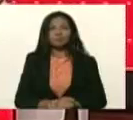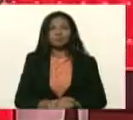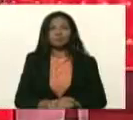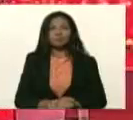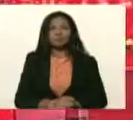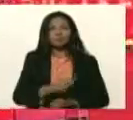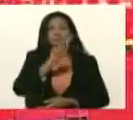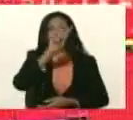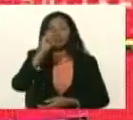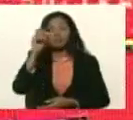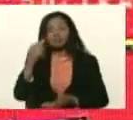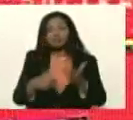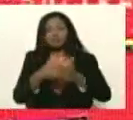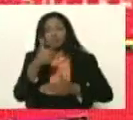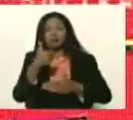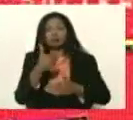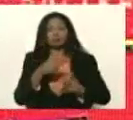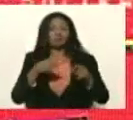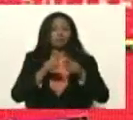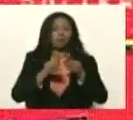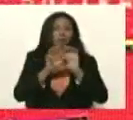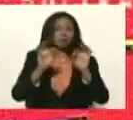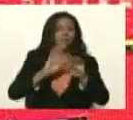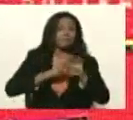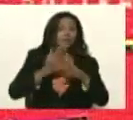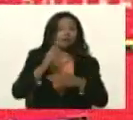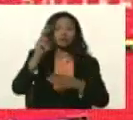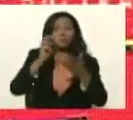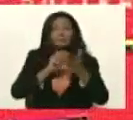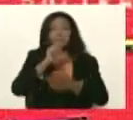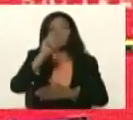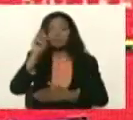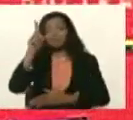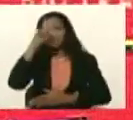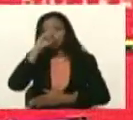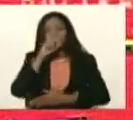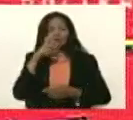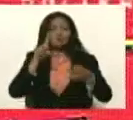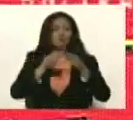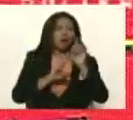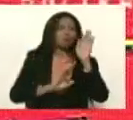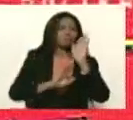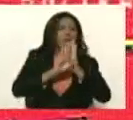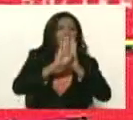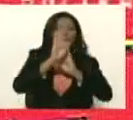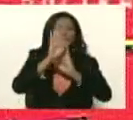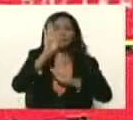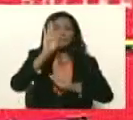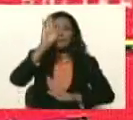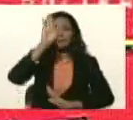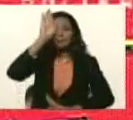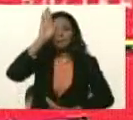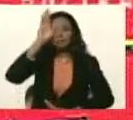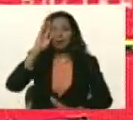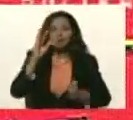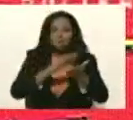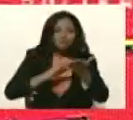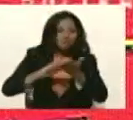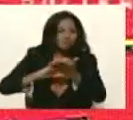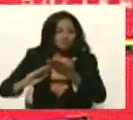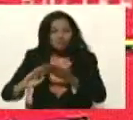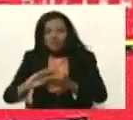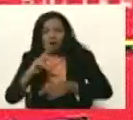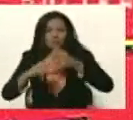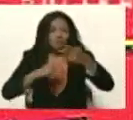120 veces más porque el 2020 tiene que ser un año de crecimiento de recuperación de